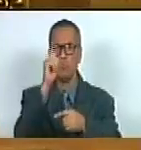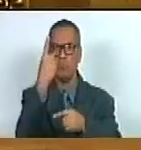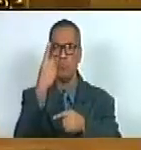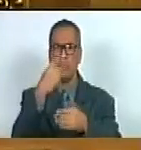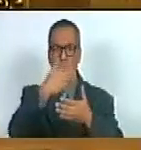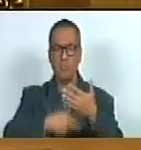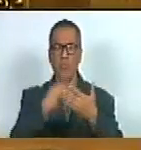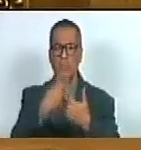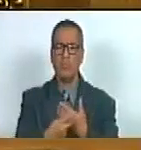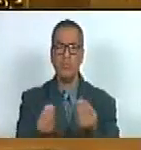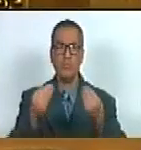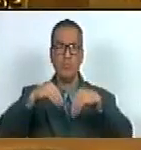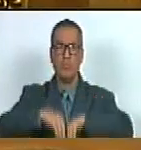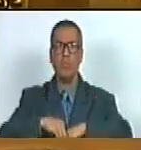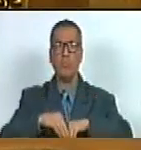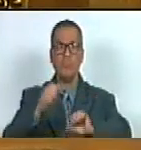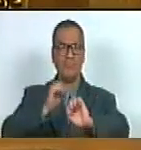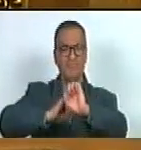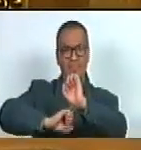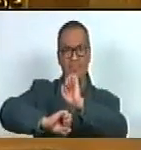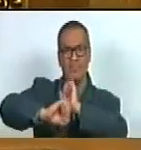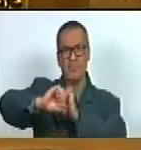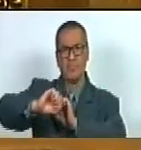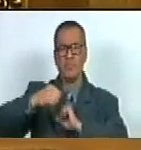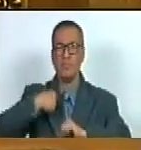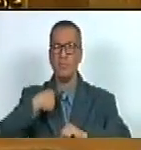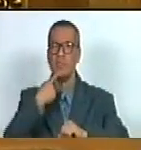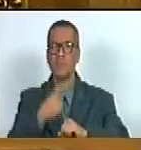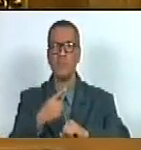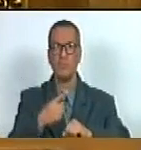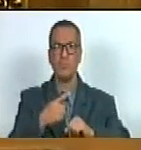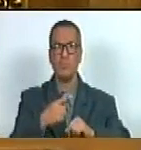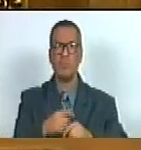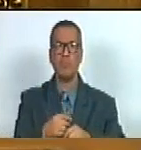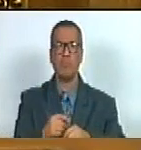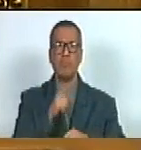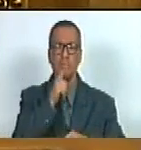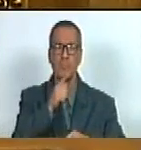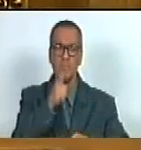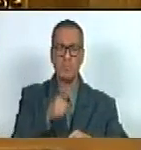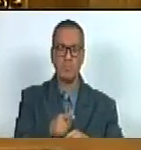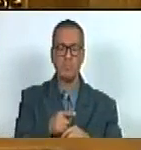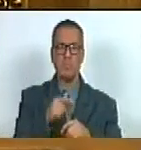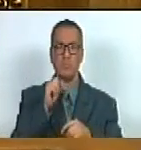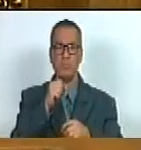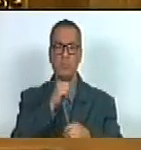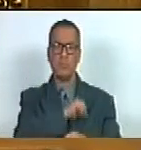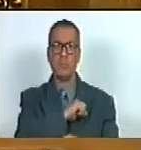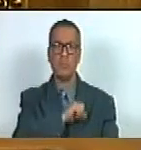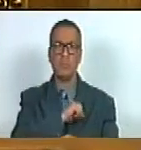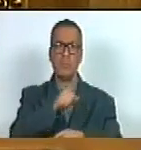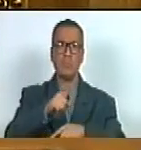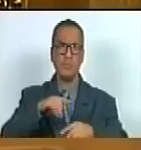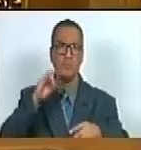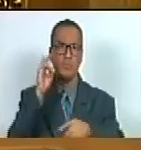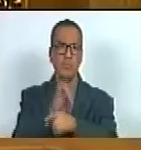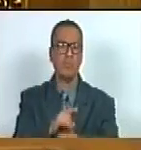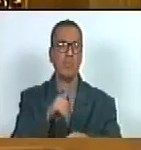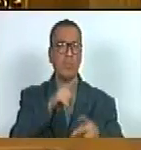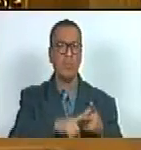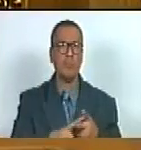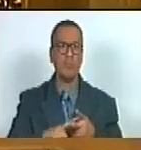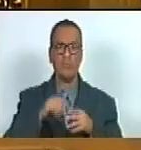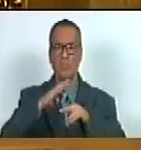proyecto de acuerdo en repudio a las declaraciones indignantes e intimidatorias en contra de niñas